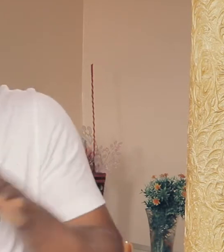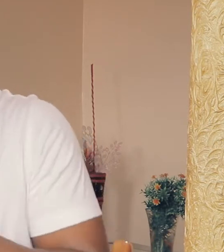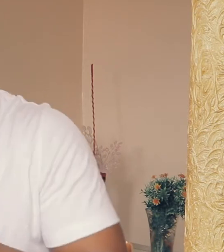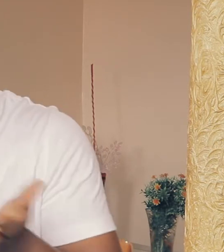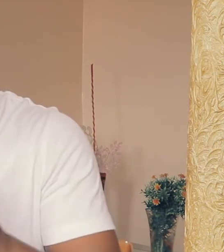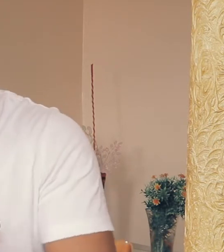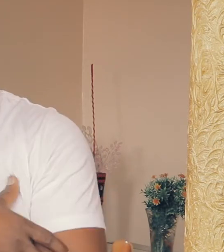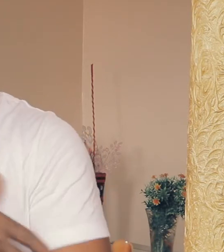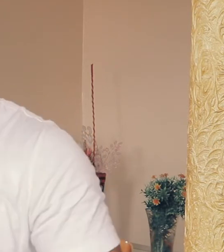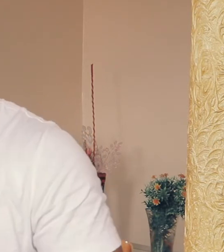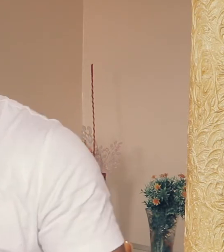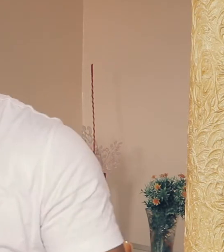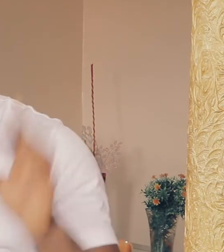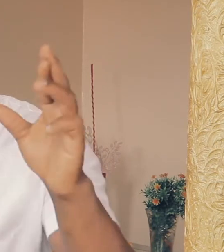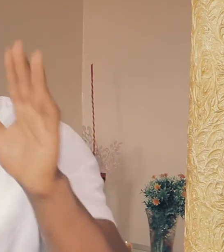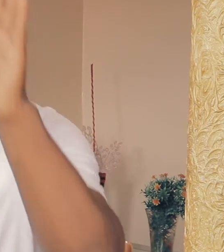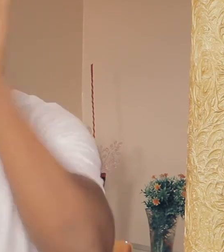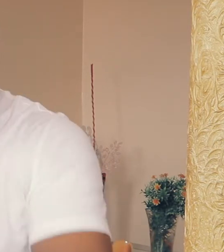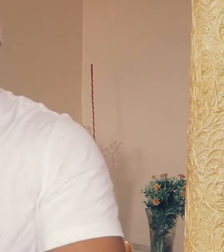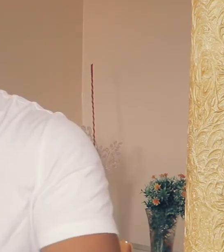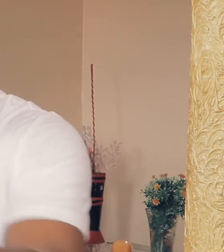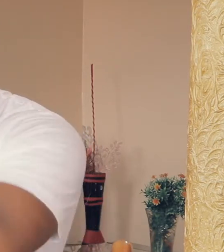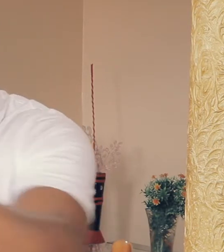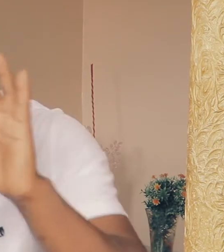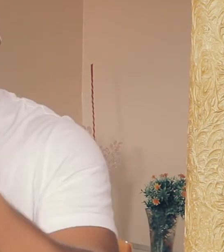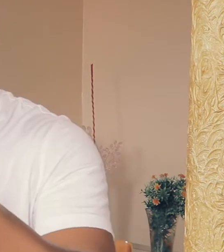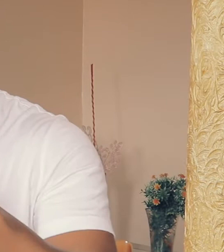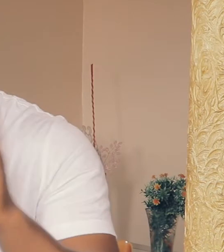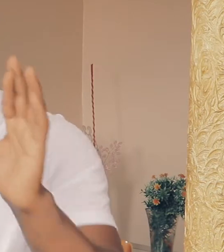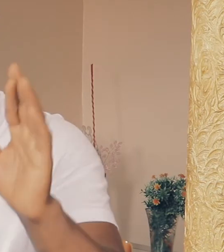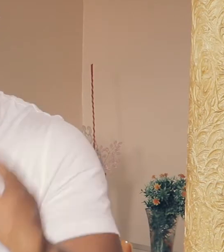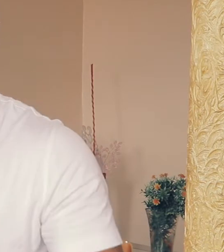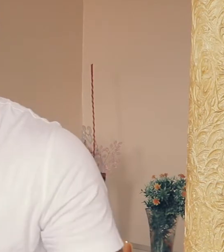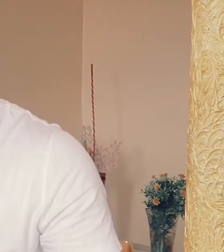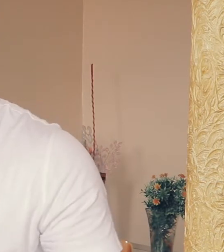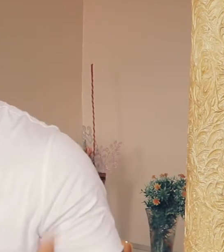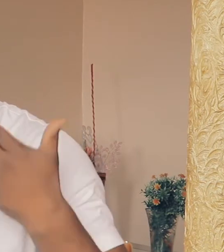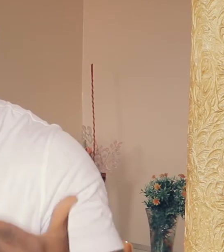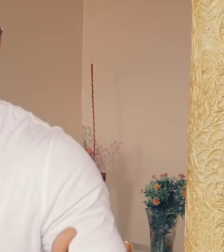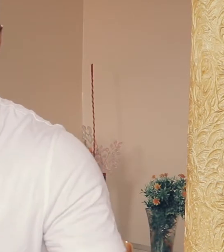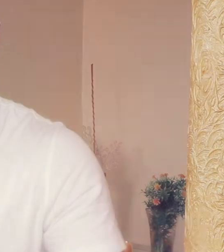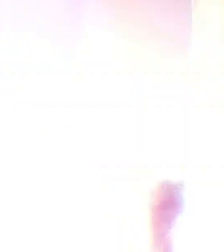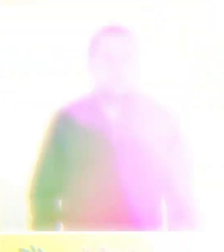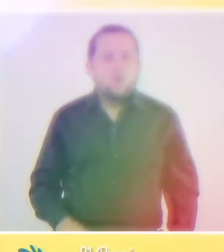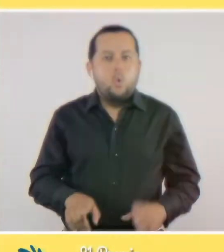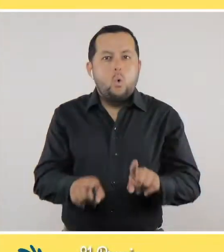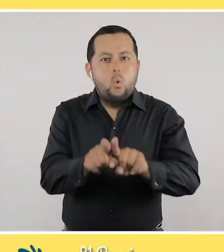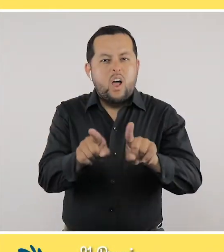personas con discapacidad podemos acceder, potenciarnos, salir adelante en unión. Gracias.